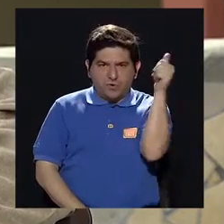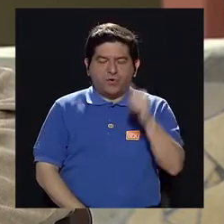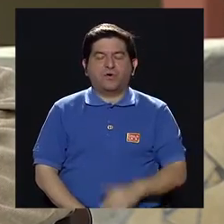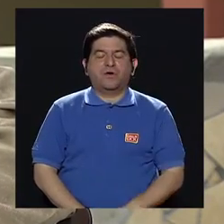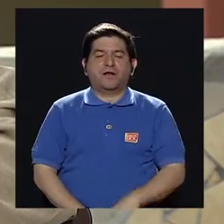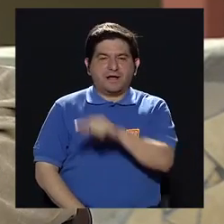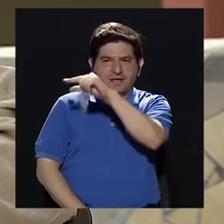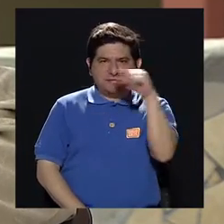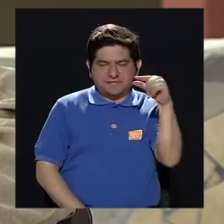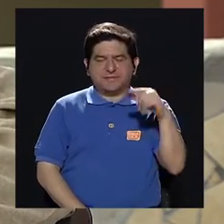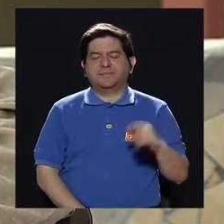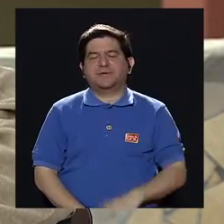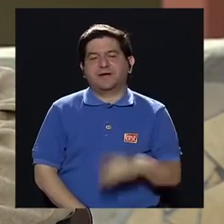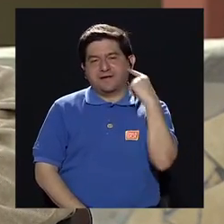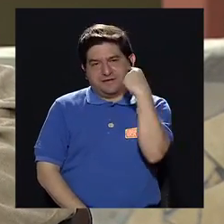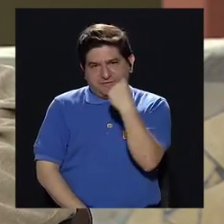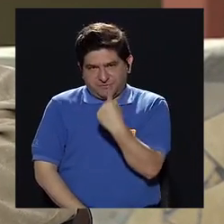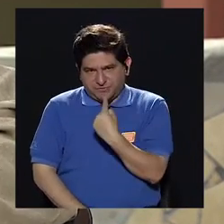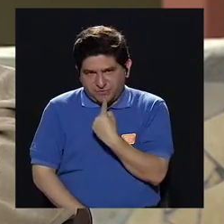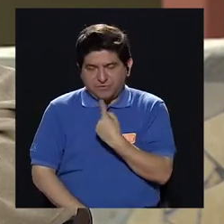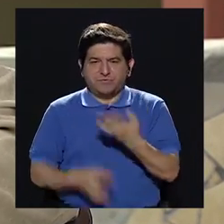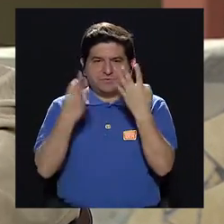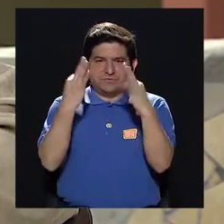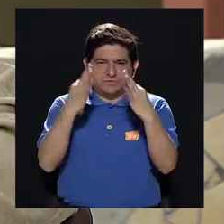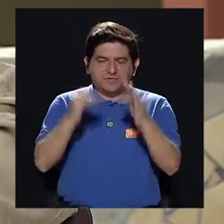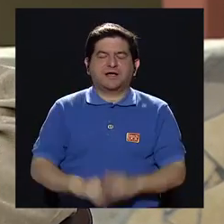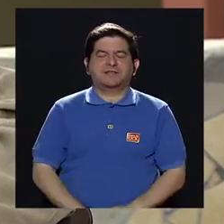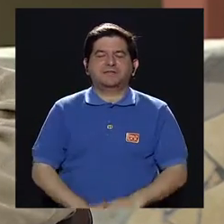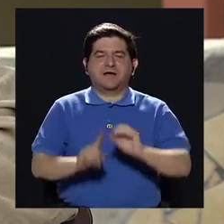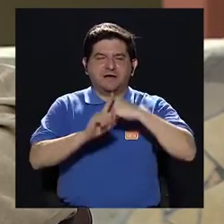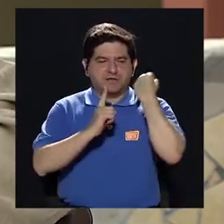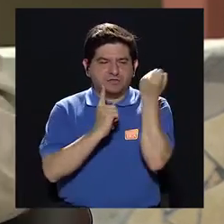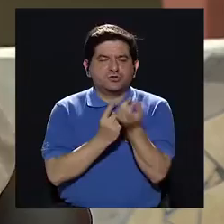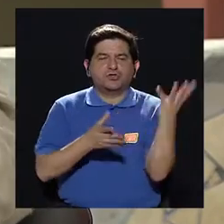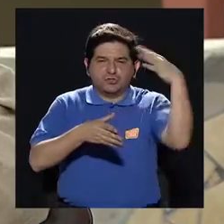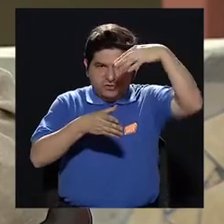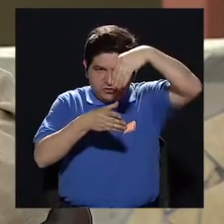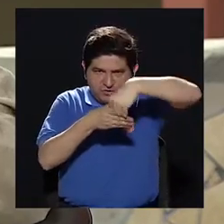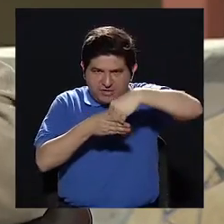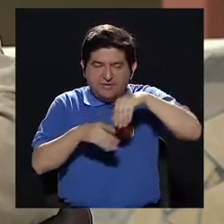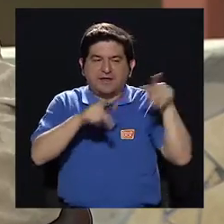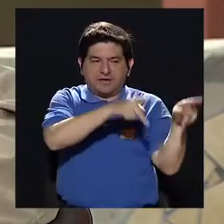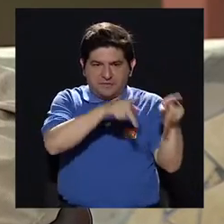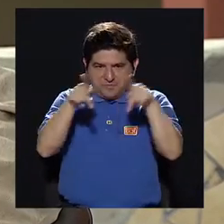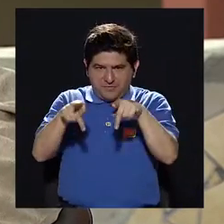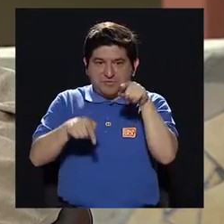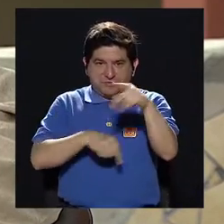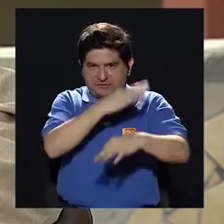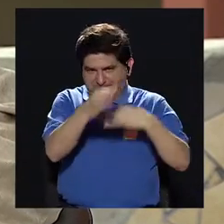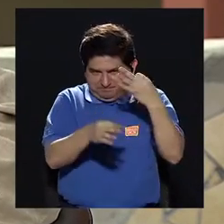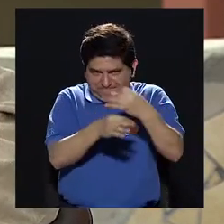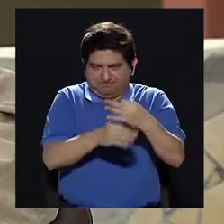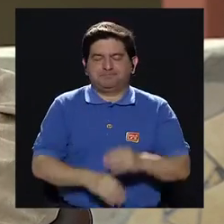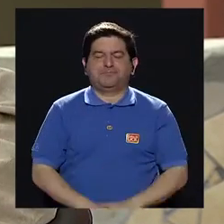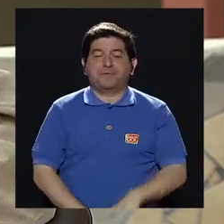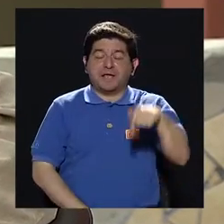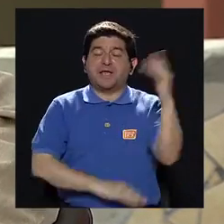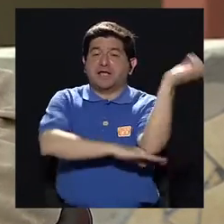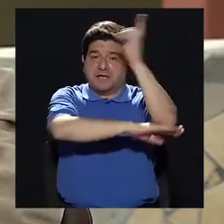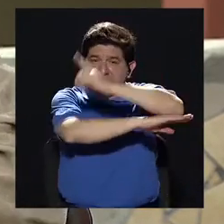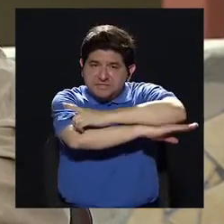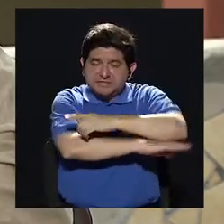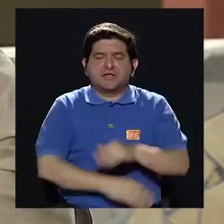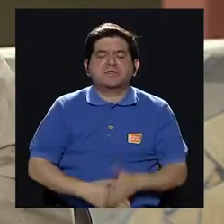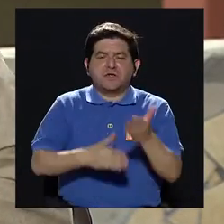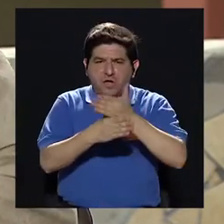la semana de la sordera, pues tratando de buscar una sociedad más inclusiva con estas personas. Bueno, y es que